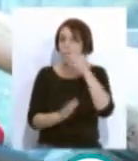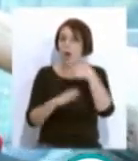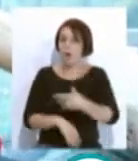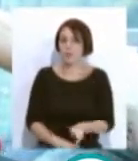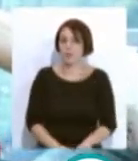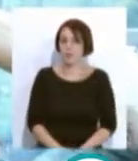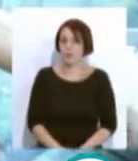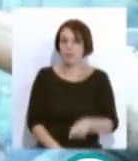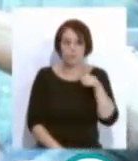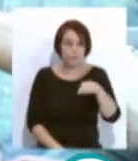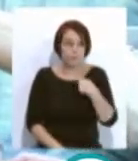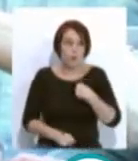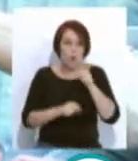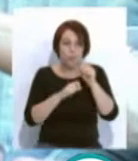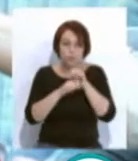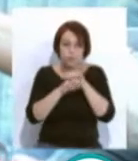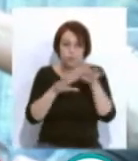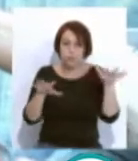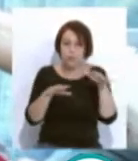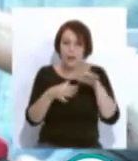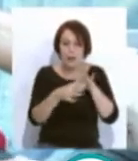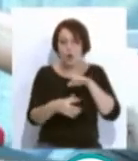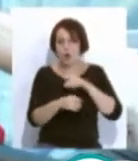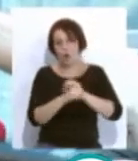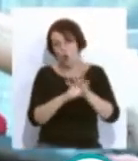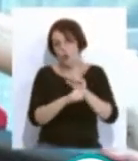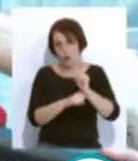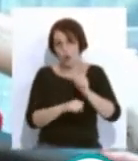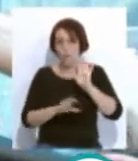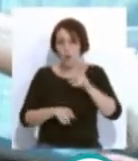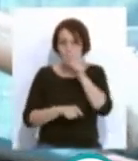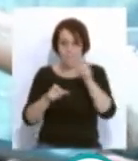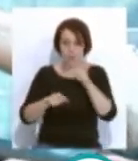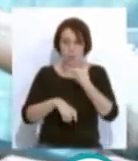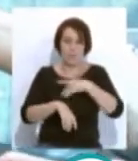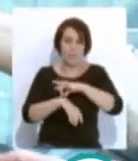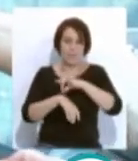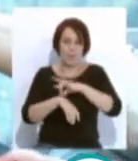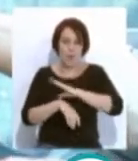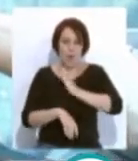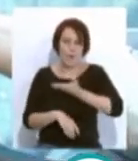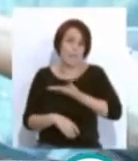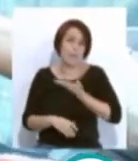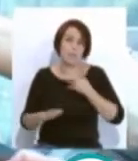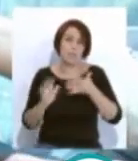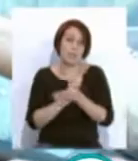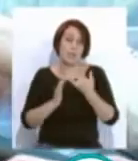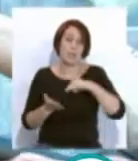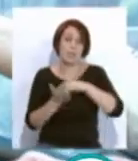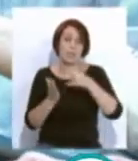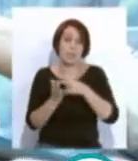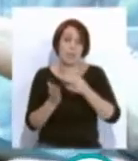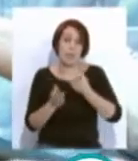es una nueva ola, no de COVID, pero sí de personas cuyos deterioran la salud, acabará tensionando también nuestro sistema